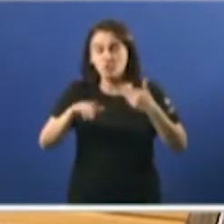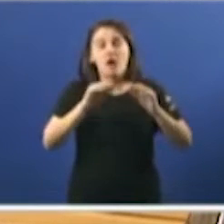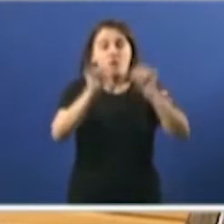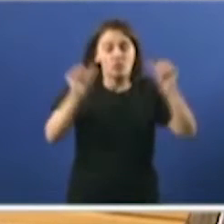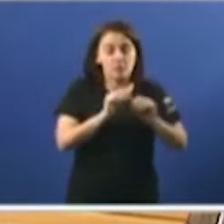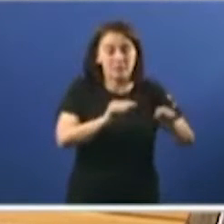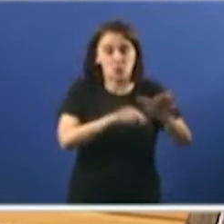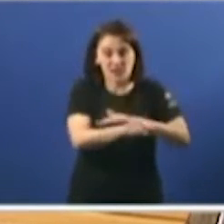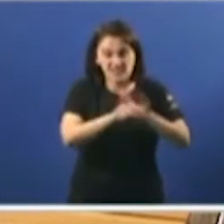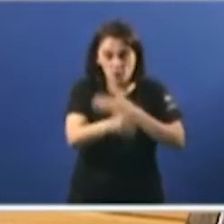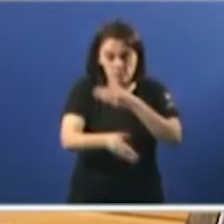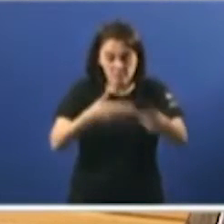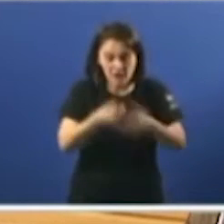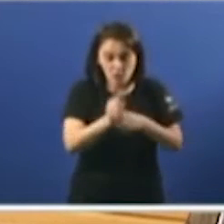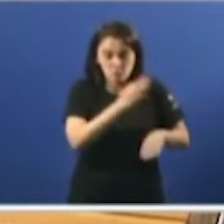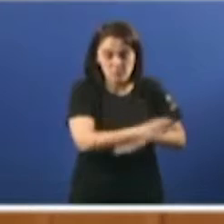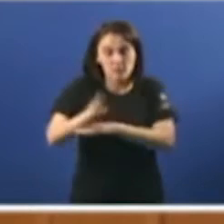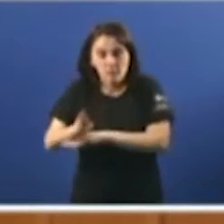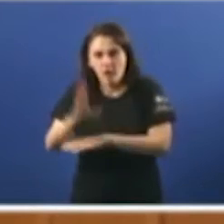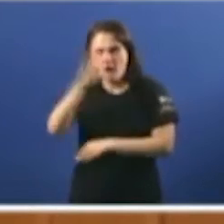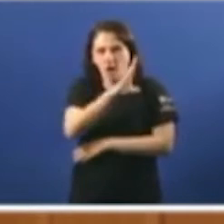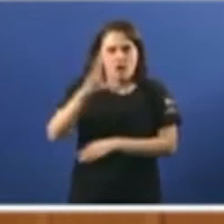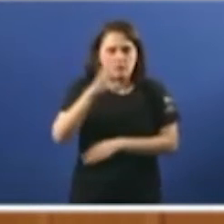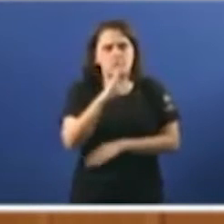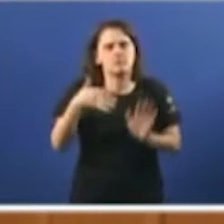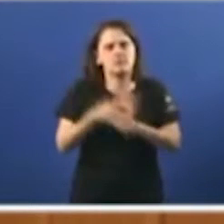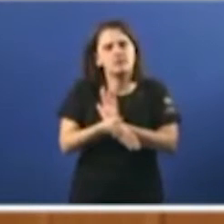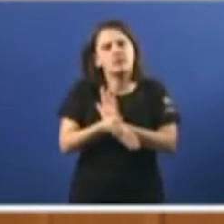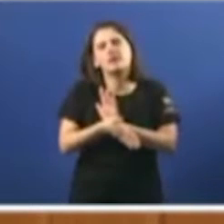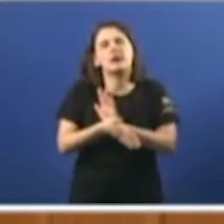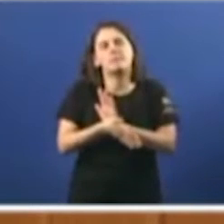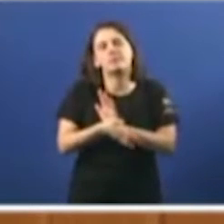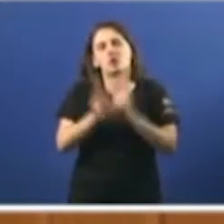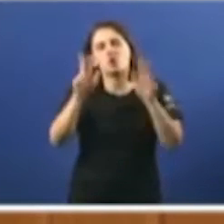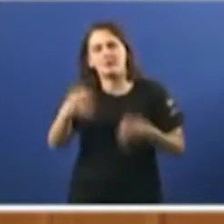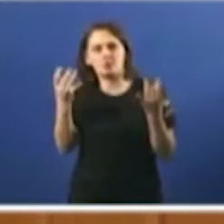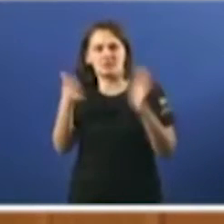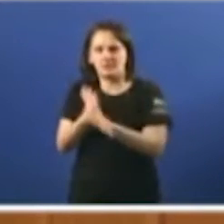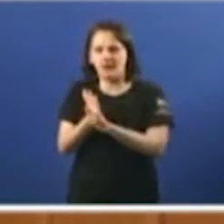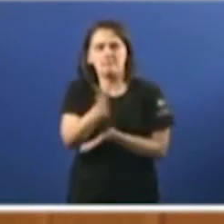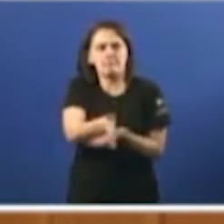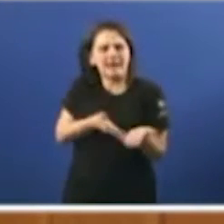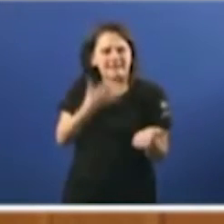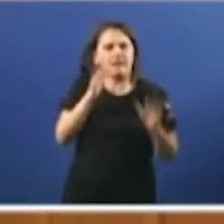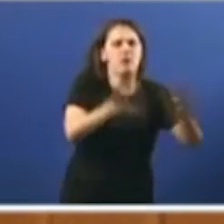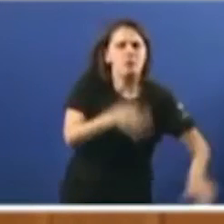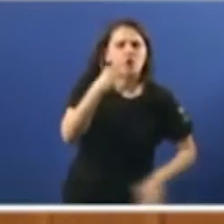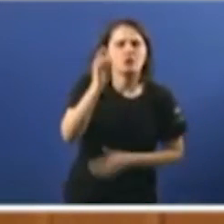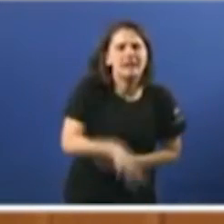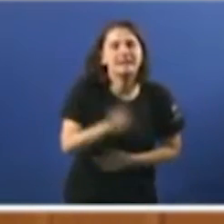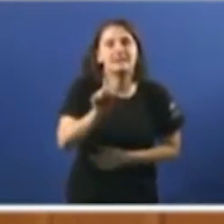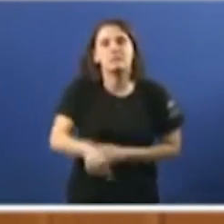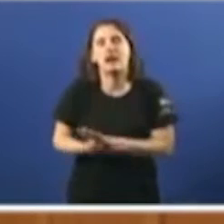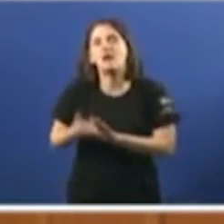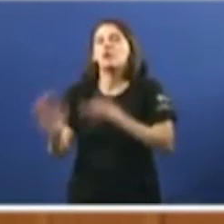goberno neste asunto con nocturnidade e leivosía vai máis longe da insinuidade e tomar partido. O mesmo poderíamos dicir